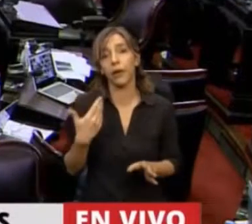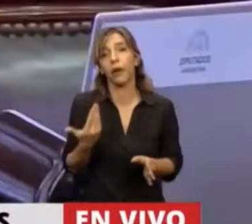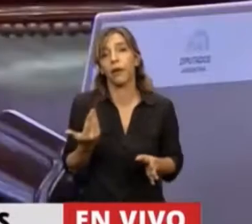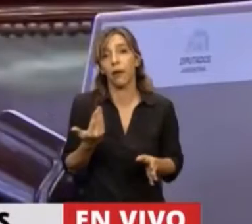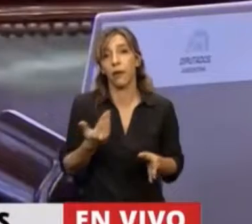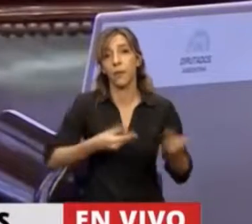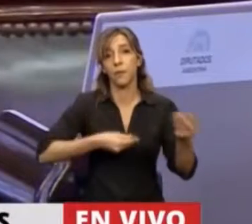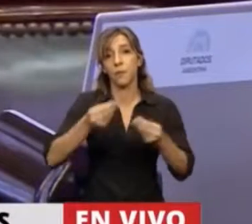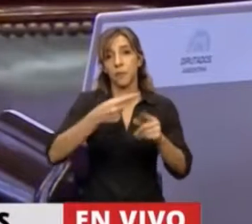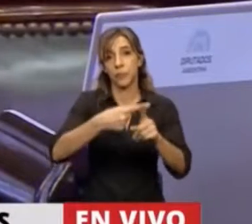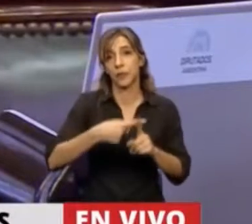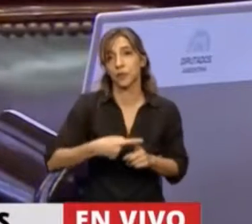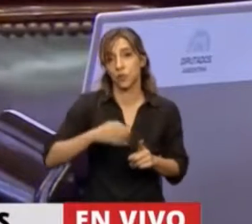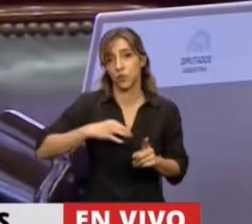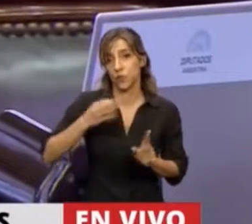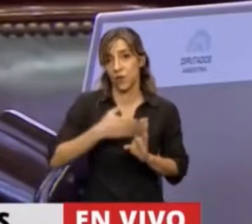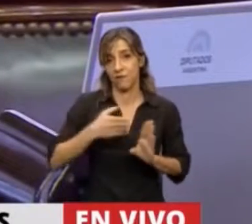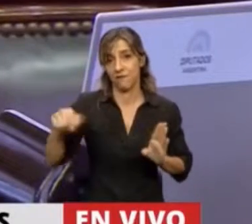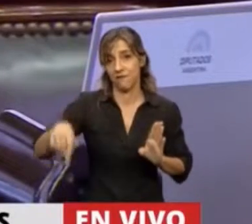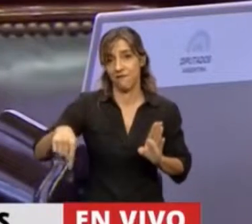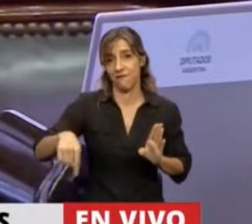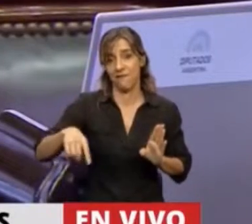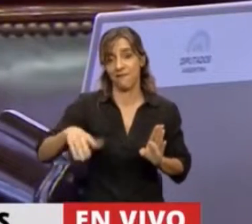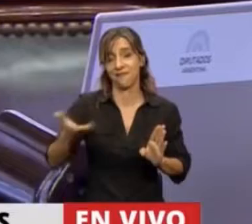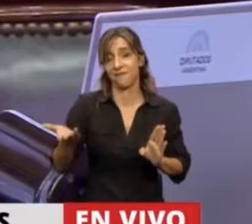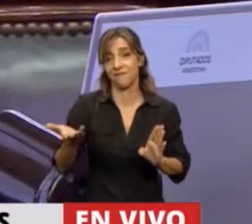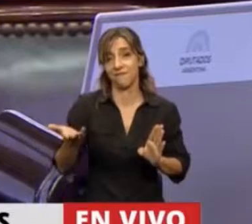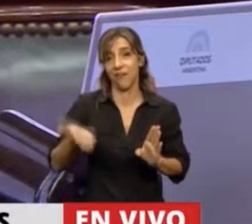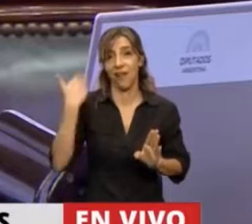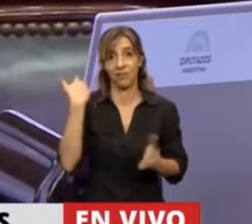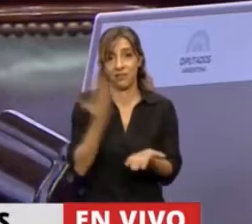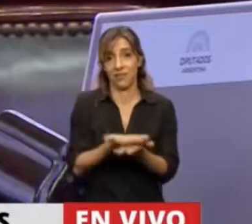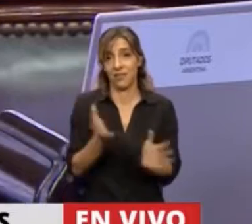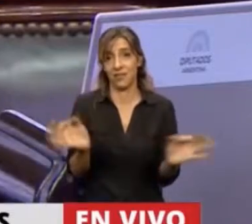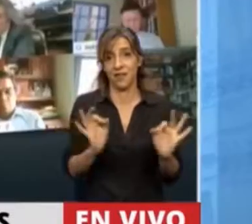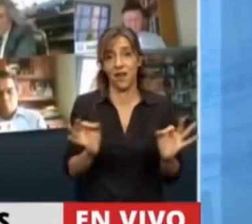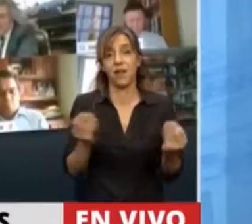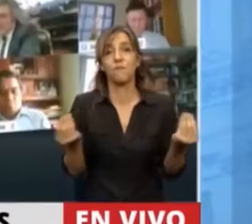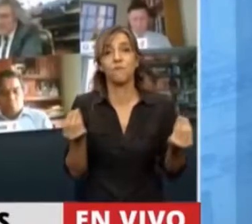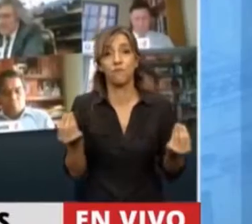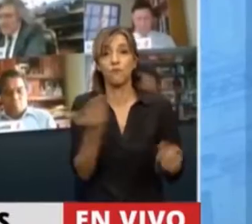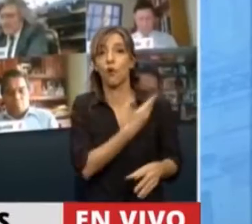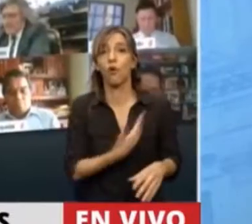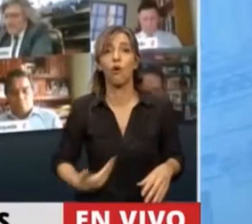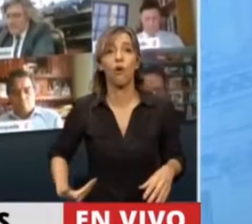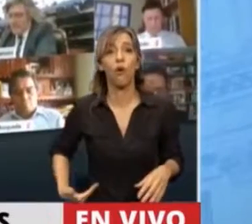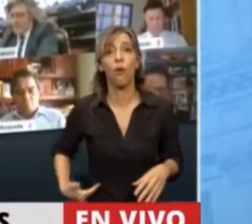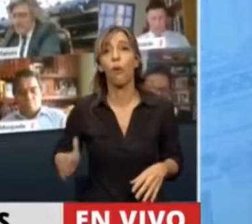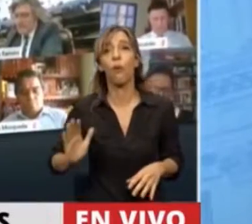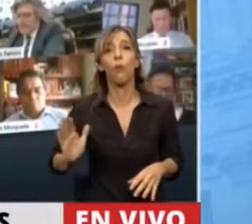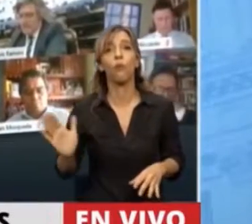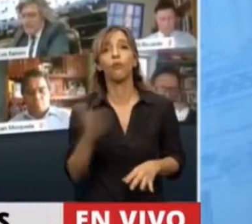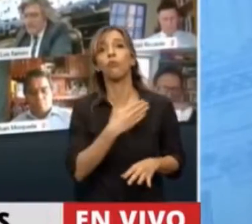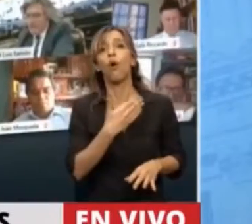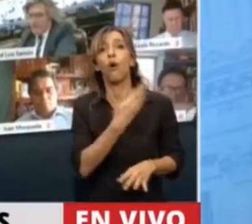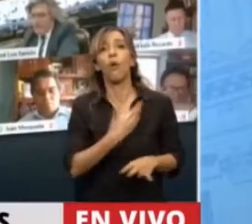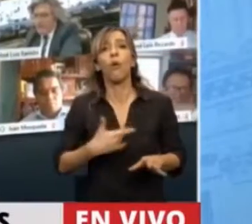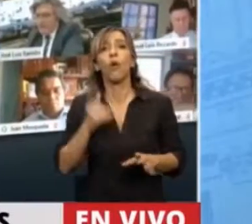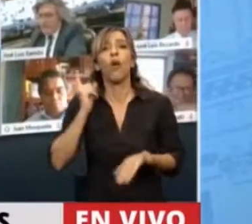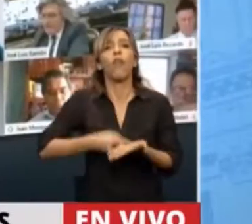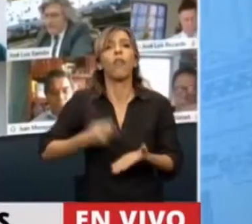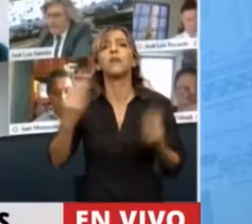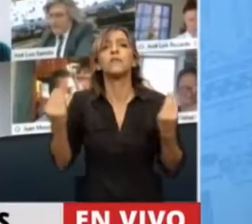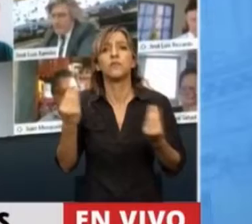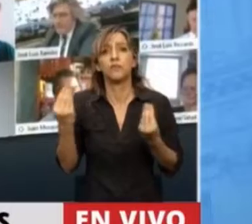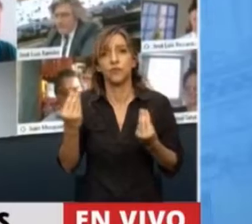para el año 2020, es porque el Gobierno ha subordinado todo su plan económico al acuerdo que hoy